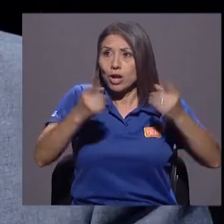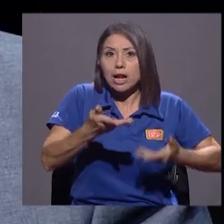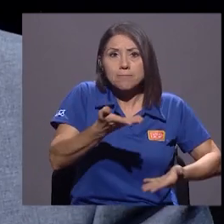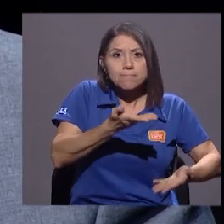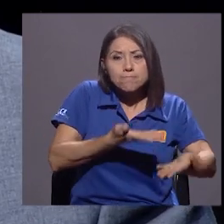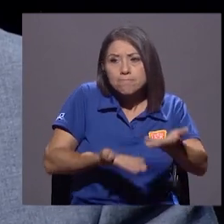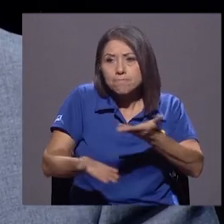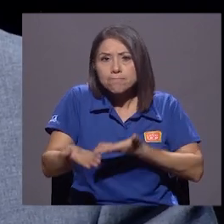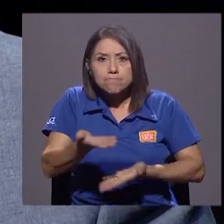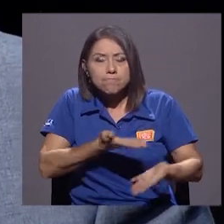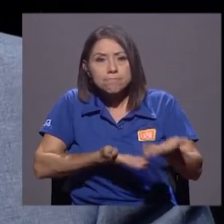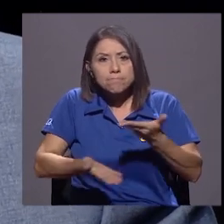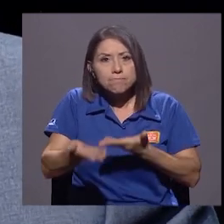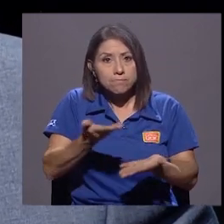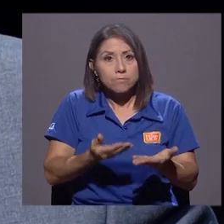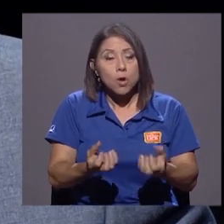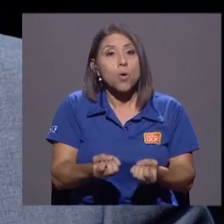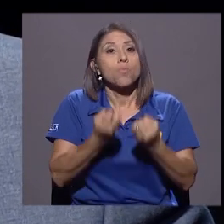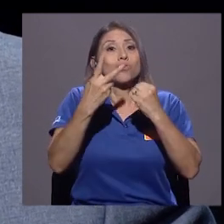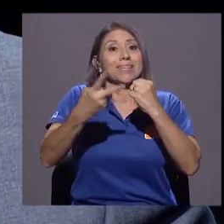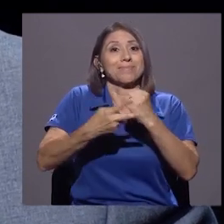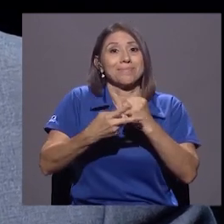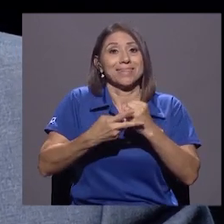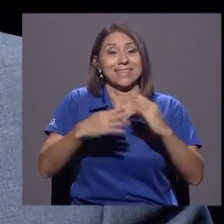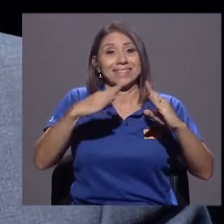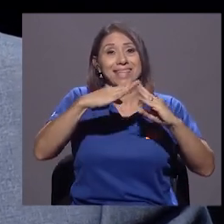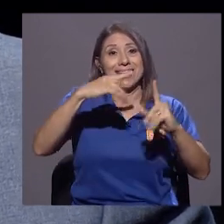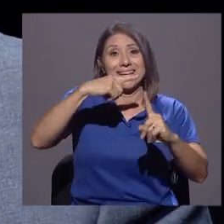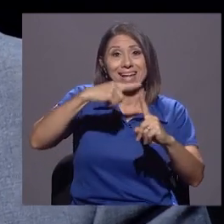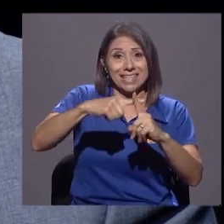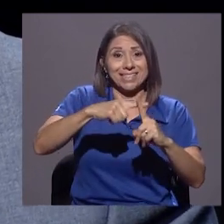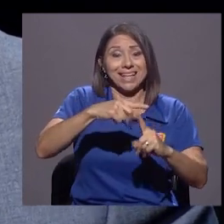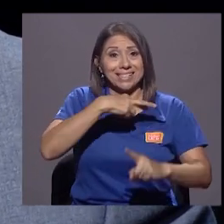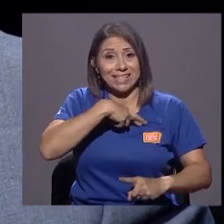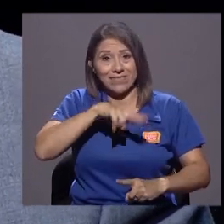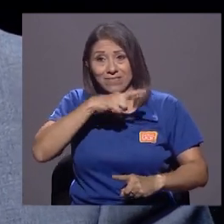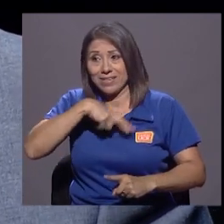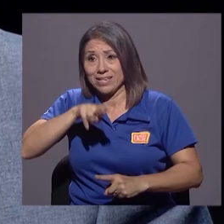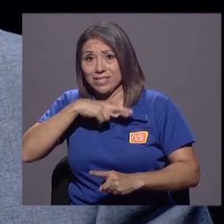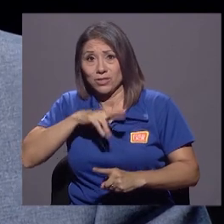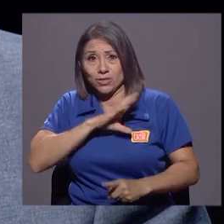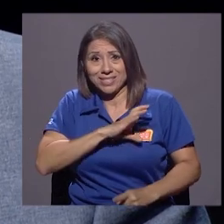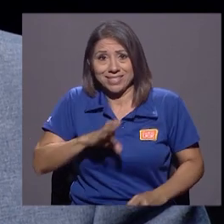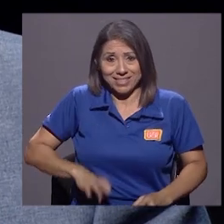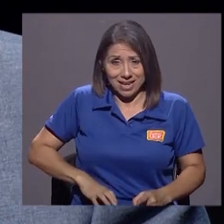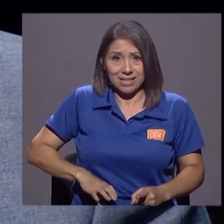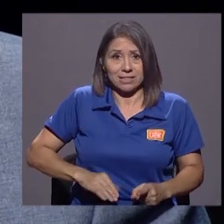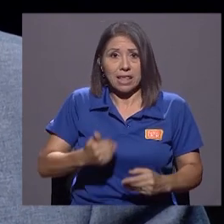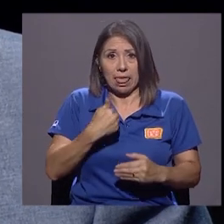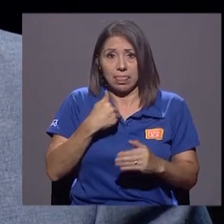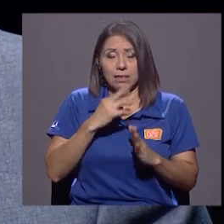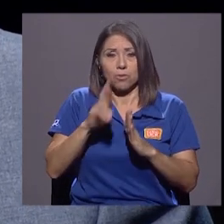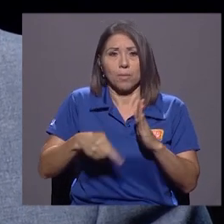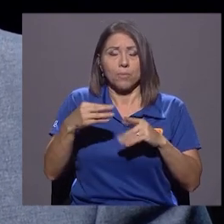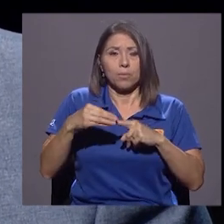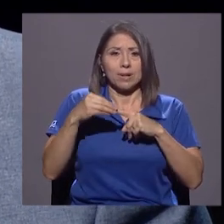muchas veces, inclusive las iglesias neopentecostales que han tenido un papel protagónico en estas elecciones,